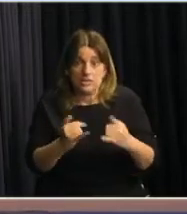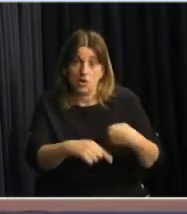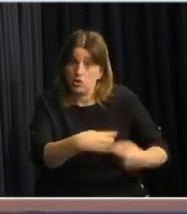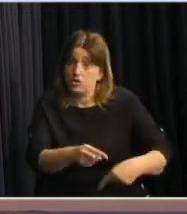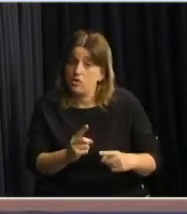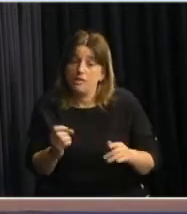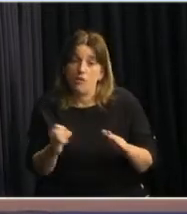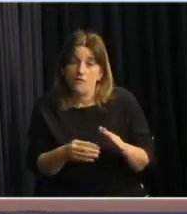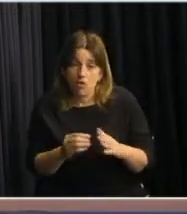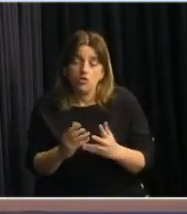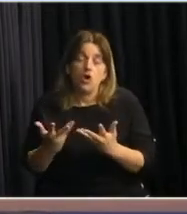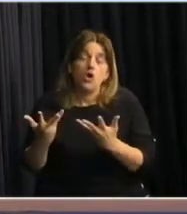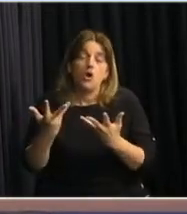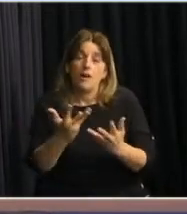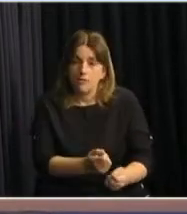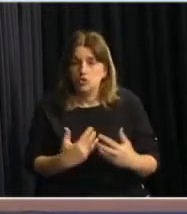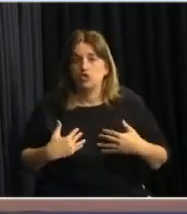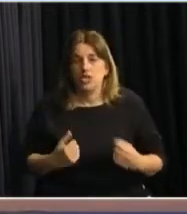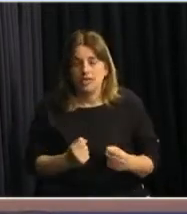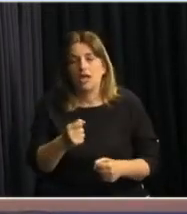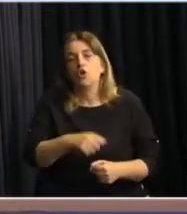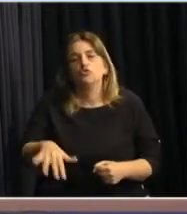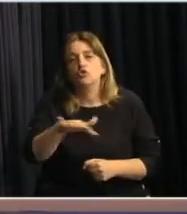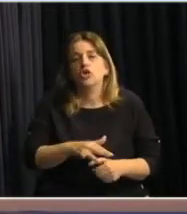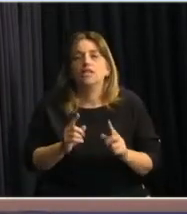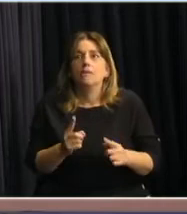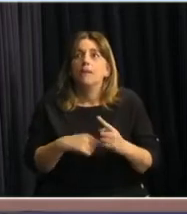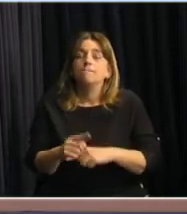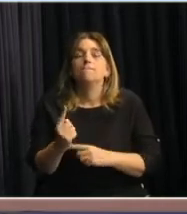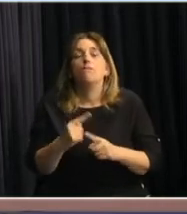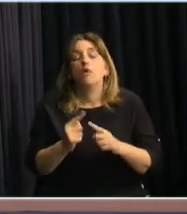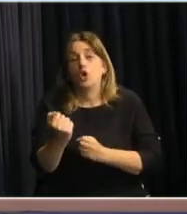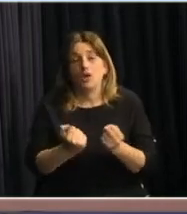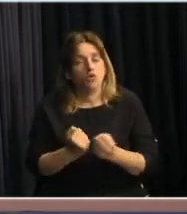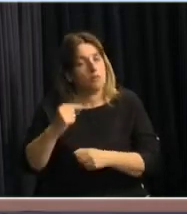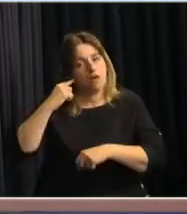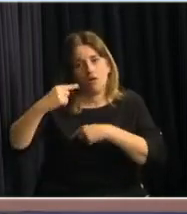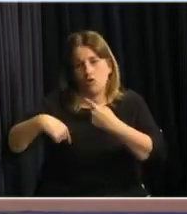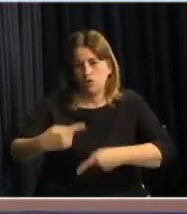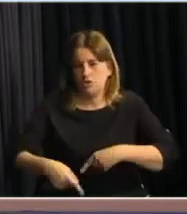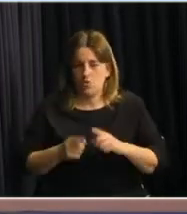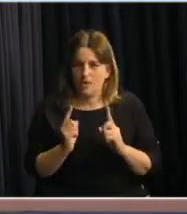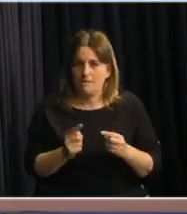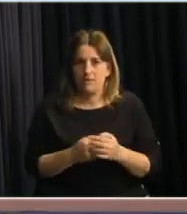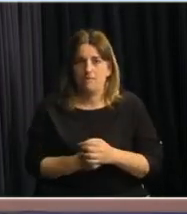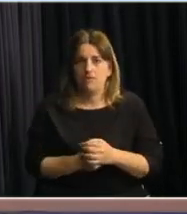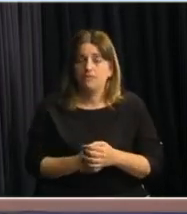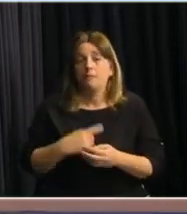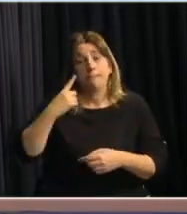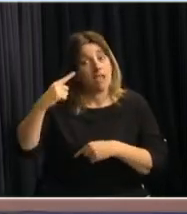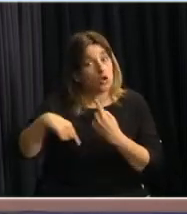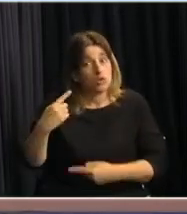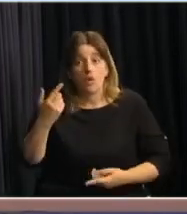para lo sanitario, para lo social, como para lo económico, sigue estando. Las medidas se siguen